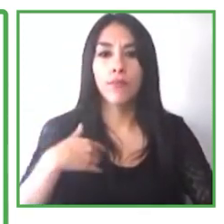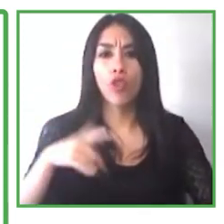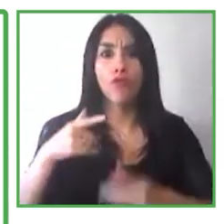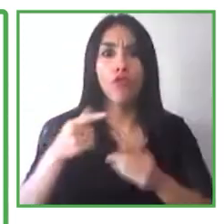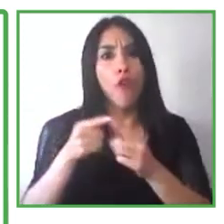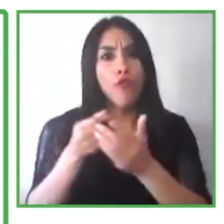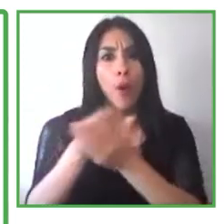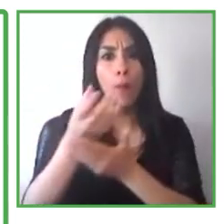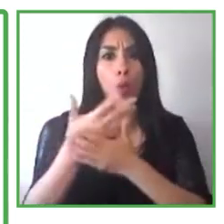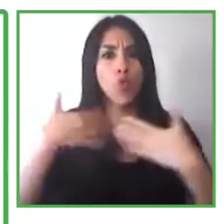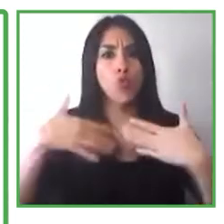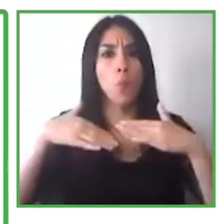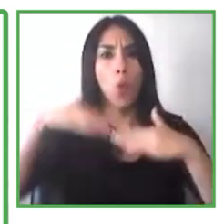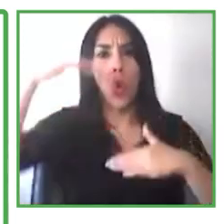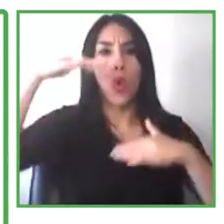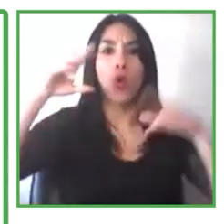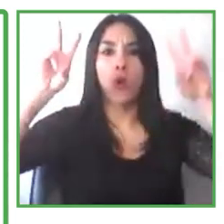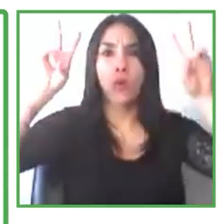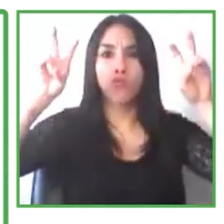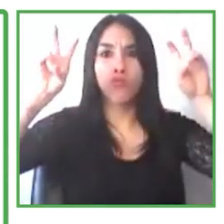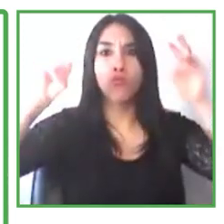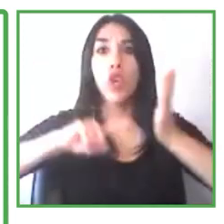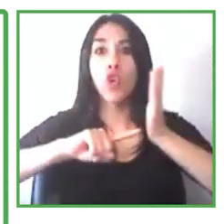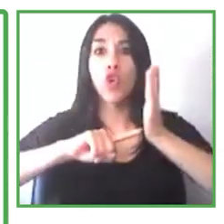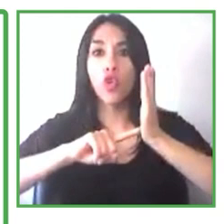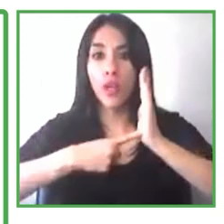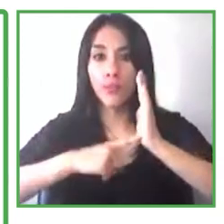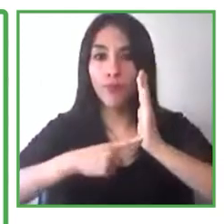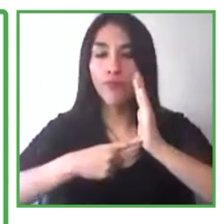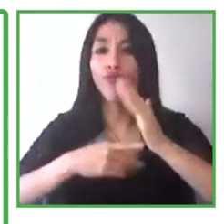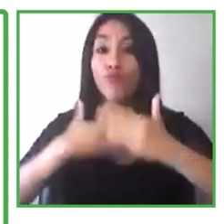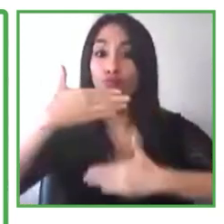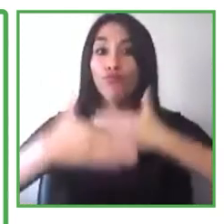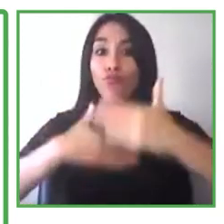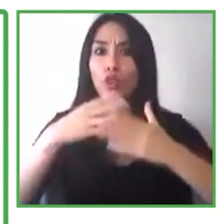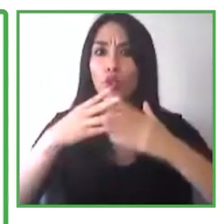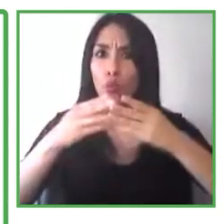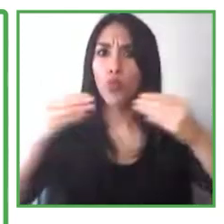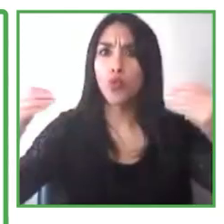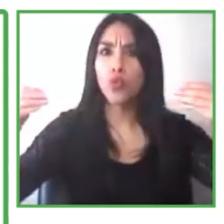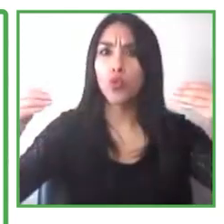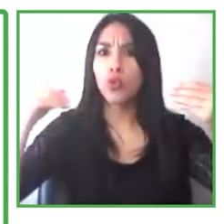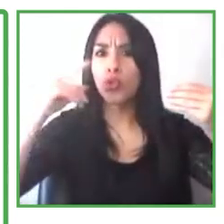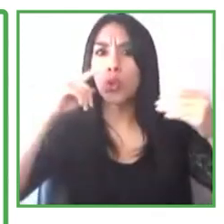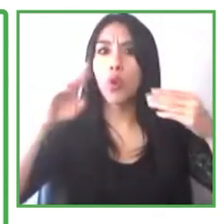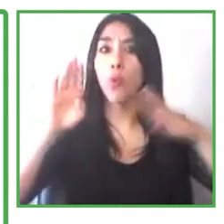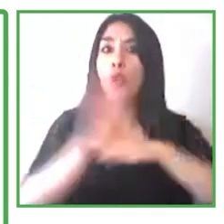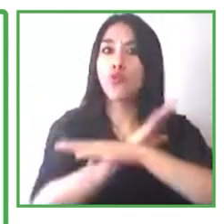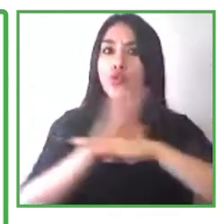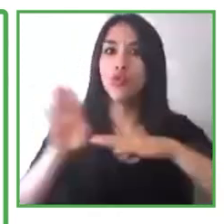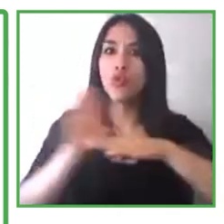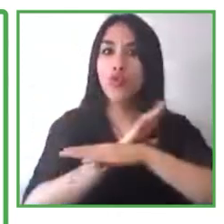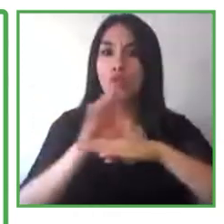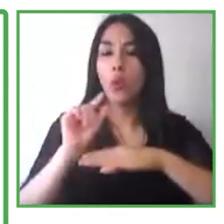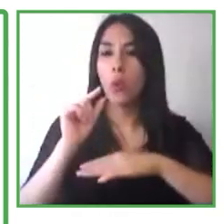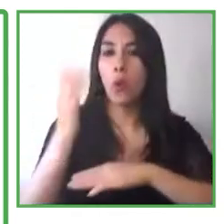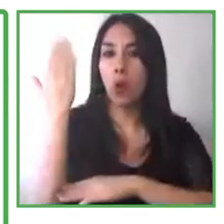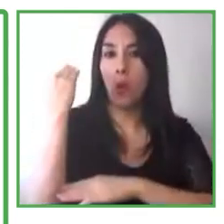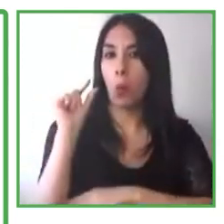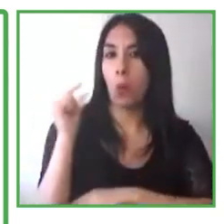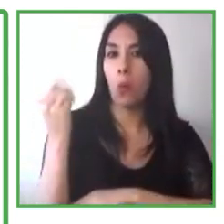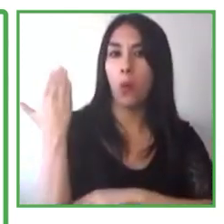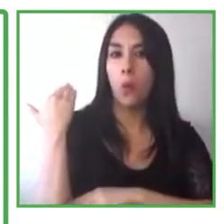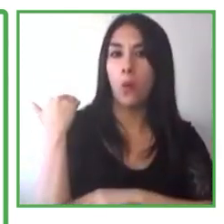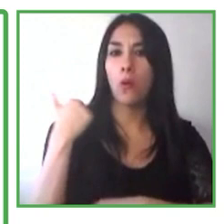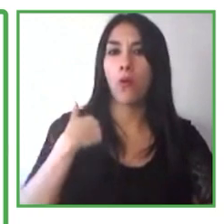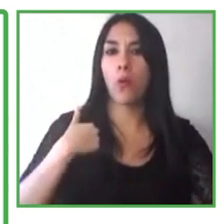años he estado trabajando en mi propia organización, que se llama Three Talents. He estado trabajando tanto en los Estados Unidos